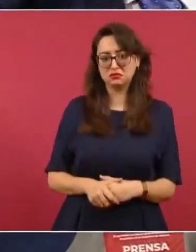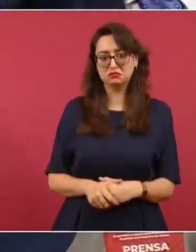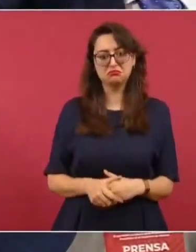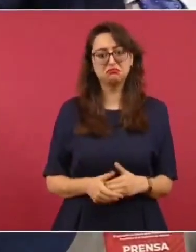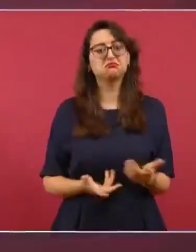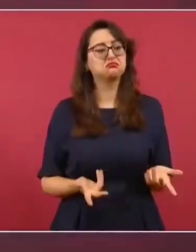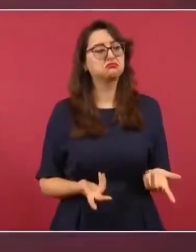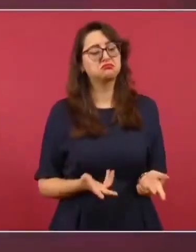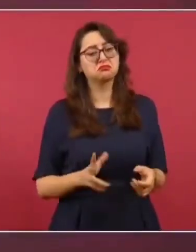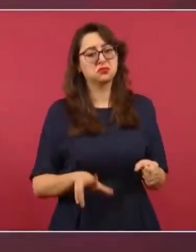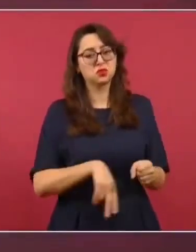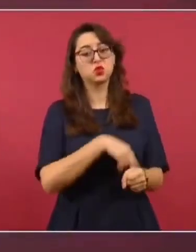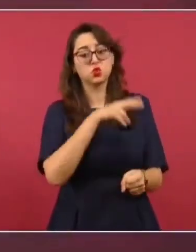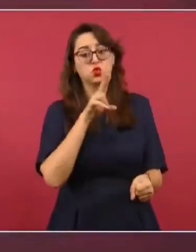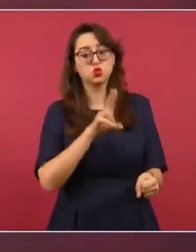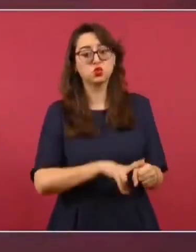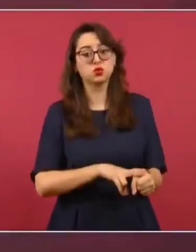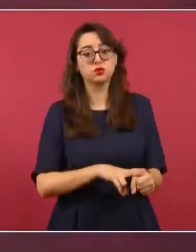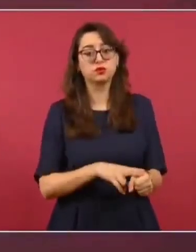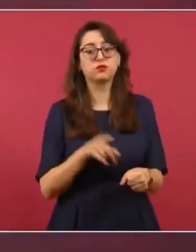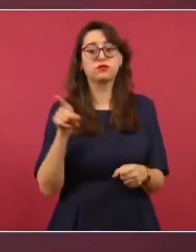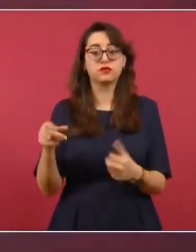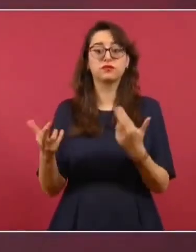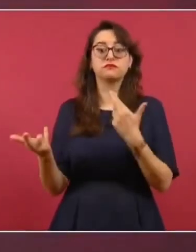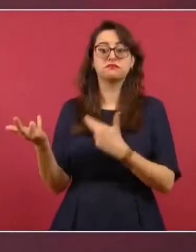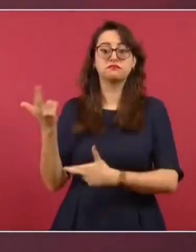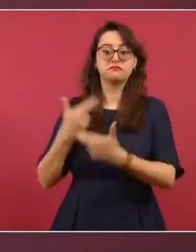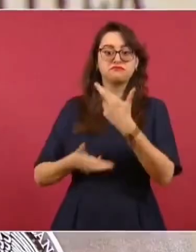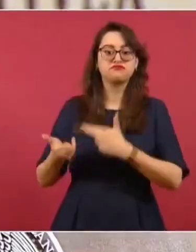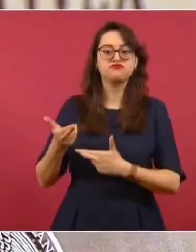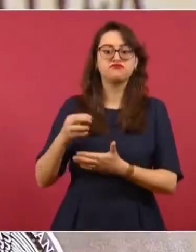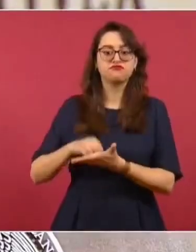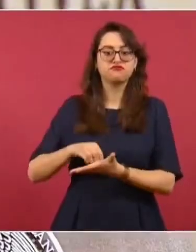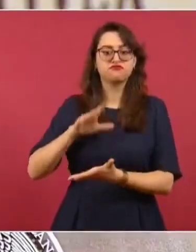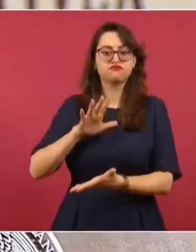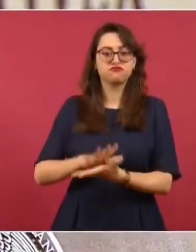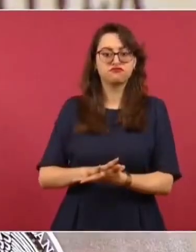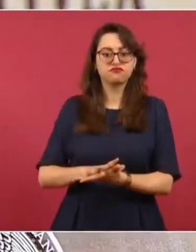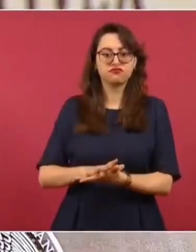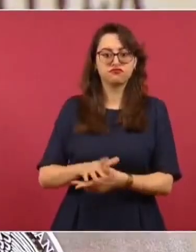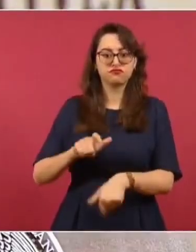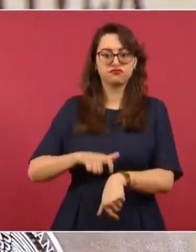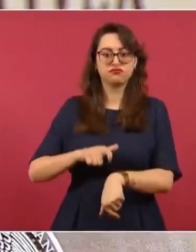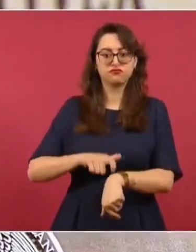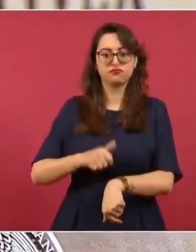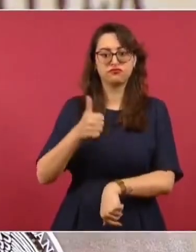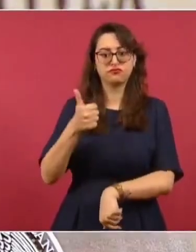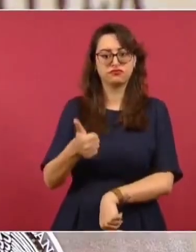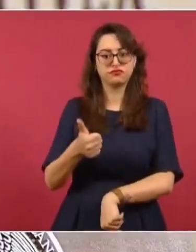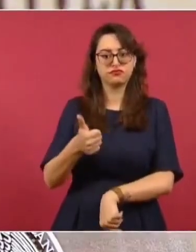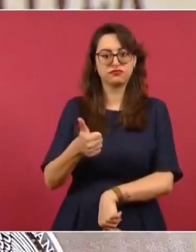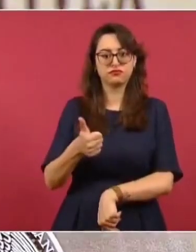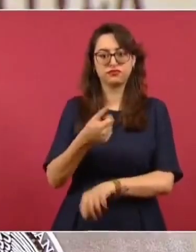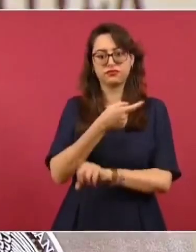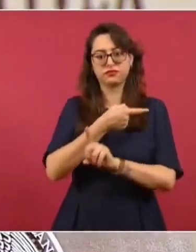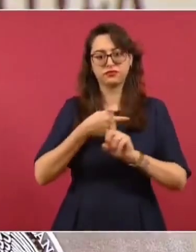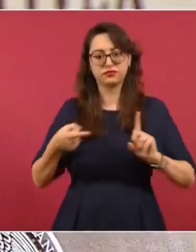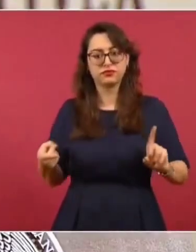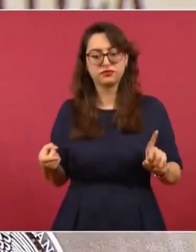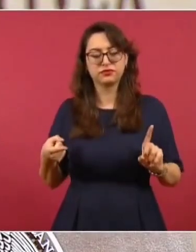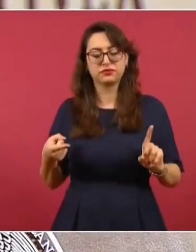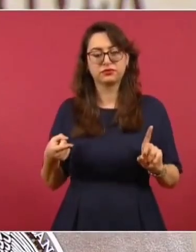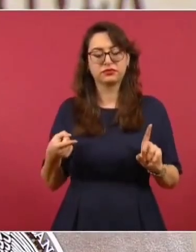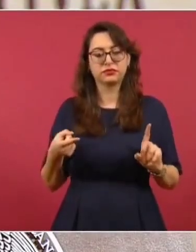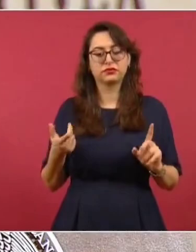de manera normal, su regreso estaba originalmente previsto para las 16.30 horas, encargó, ¿verdad?, y